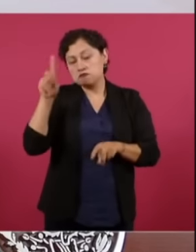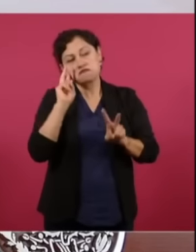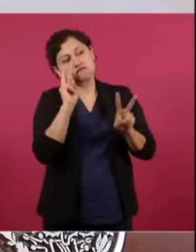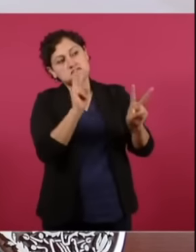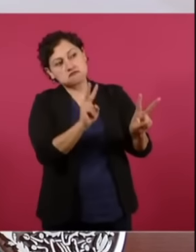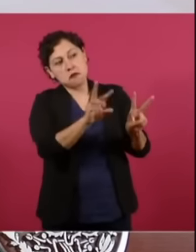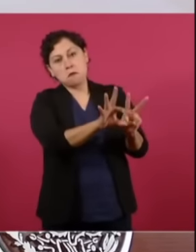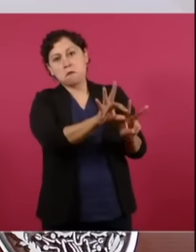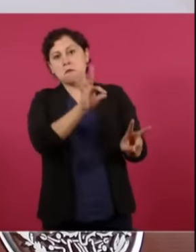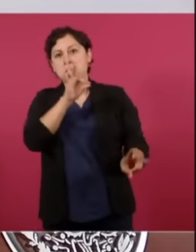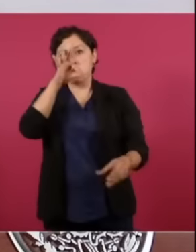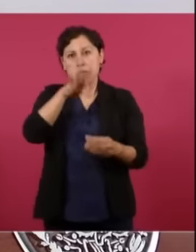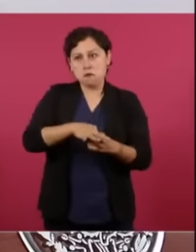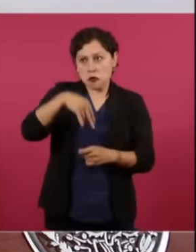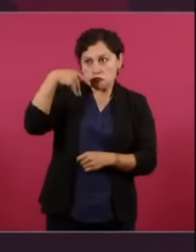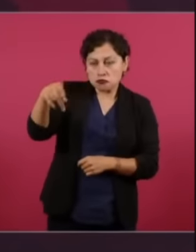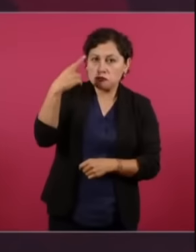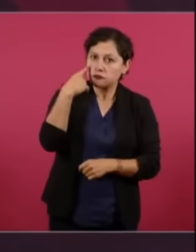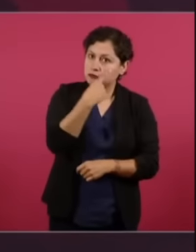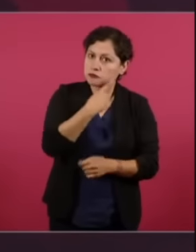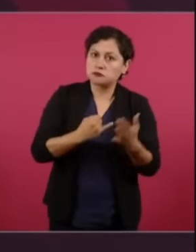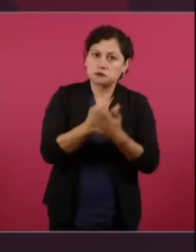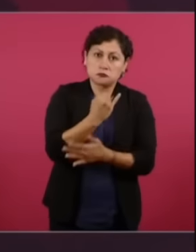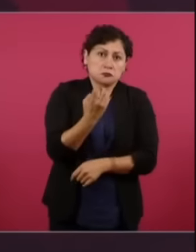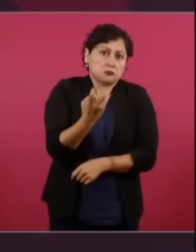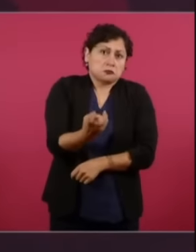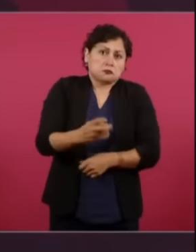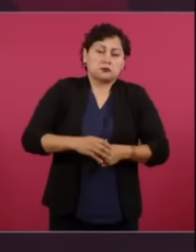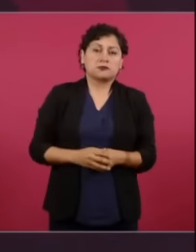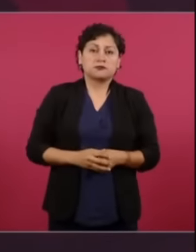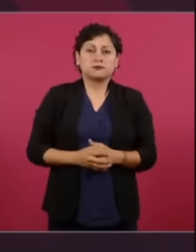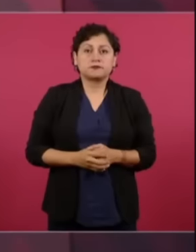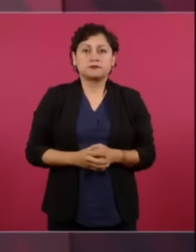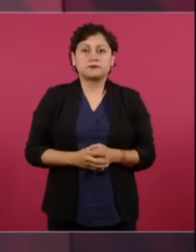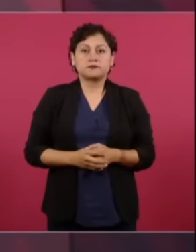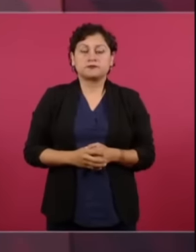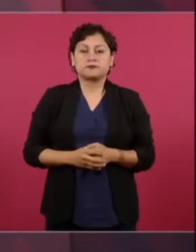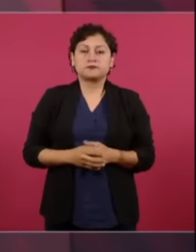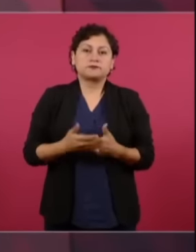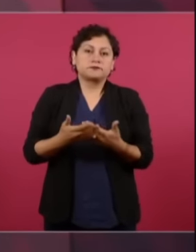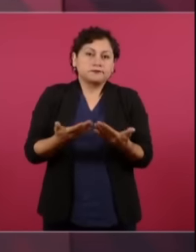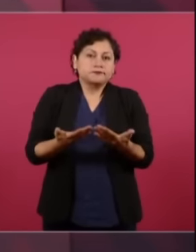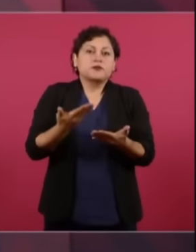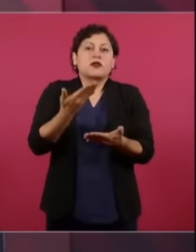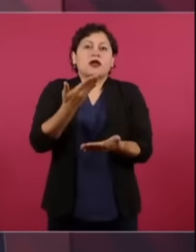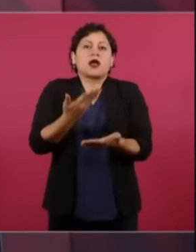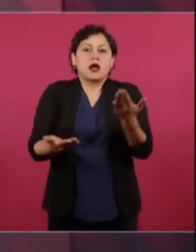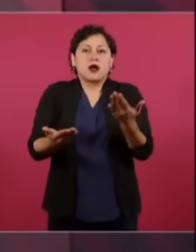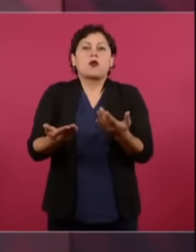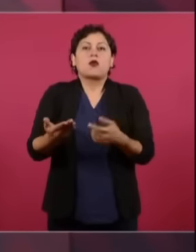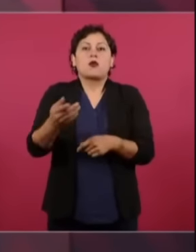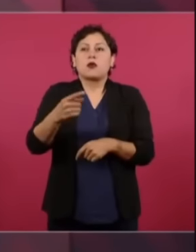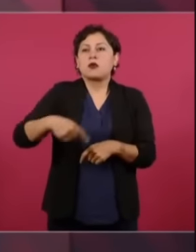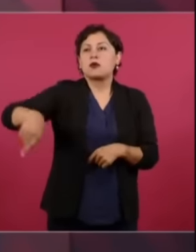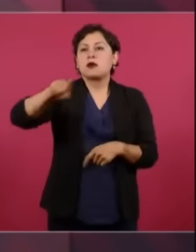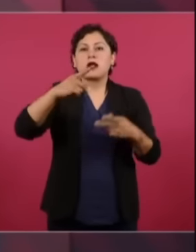Se ha alegado de que funciona bien el Poder